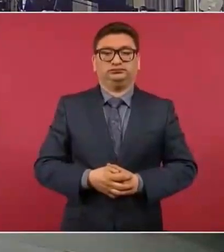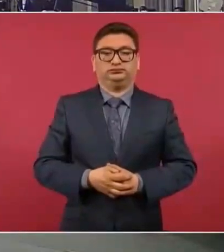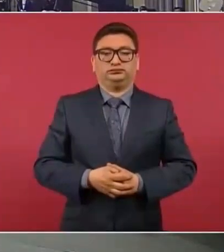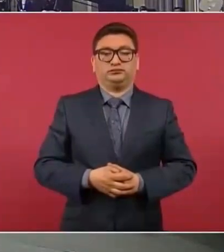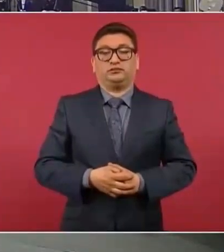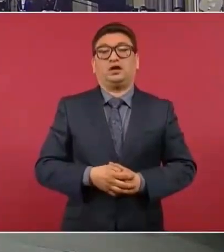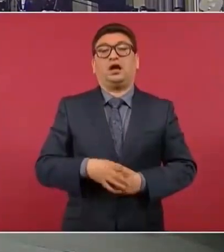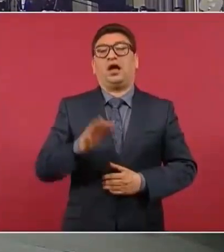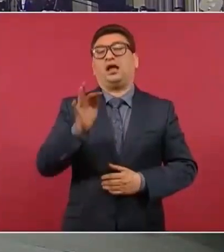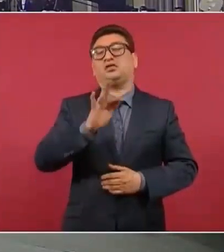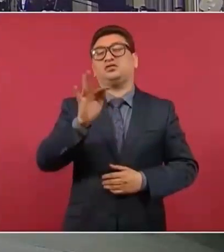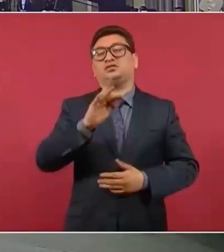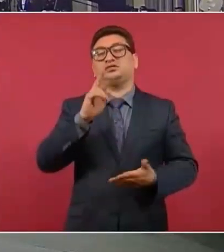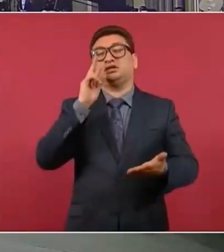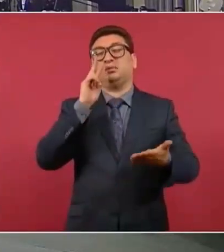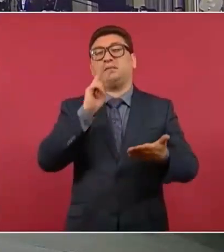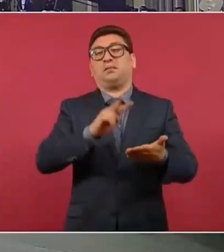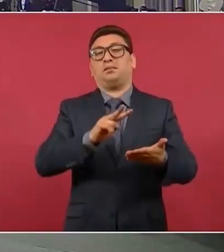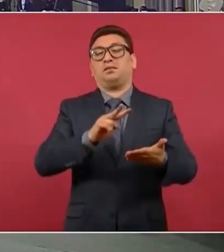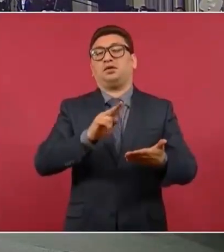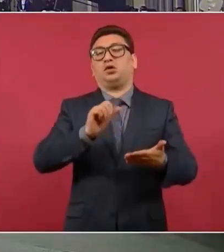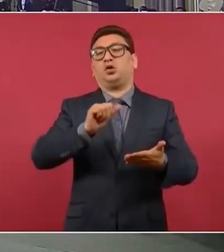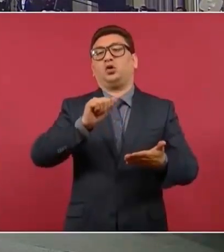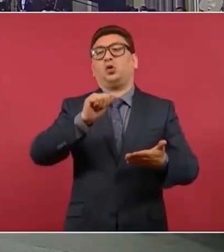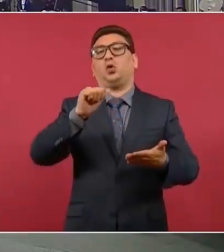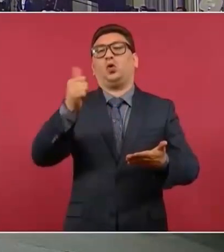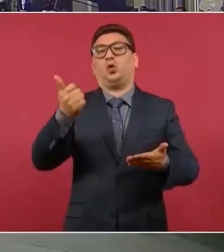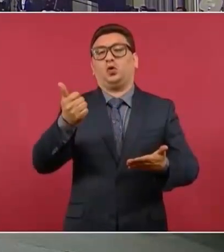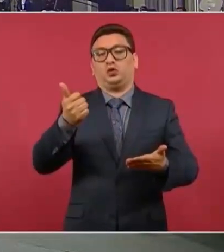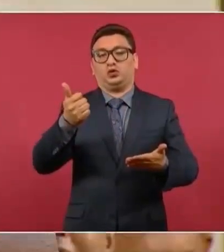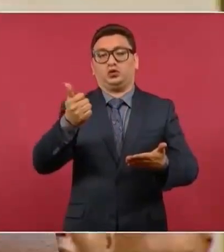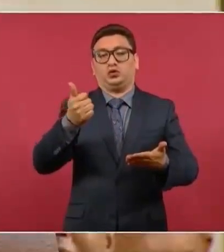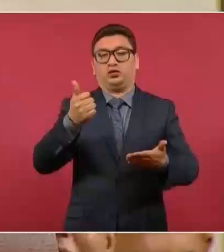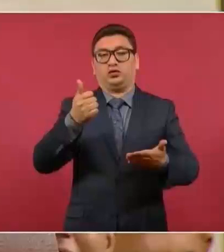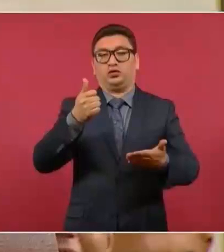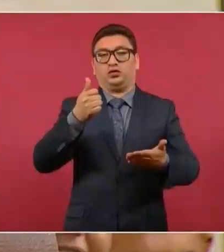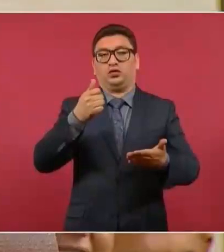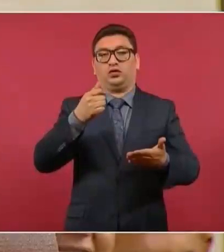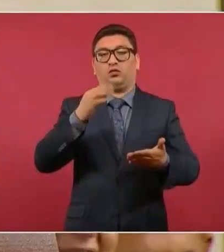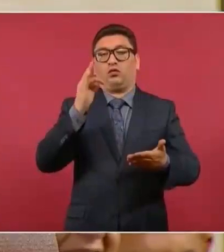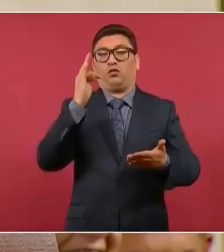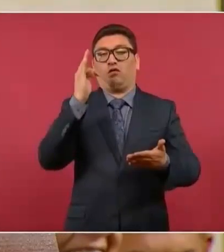Entonces vi un, una, este, postiza.